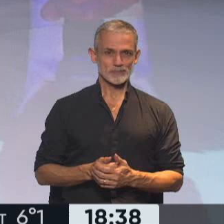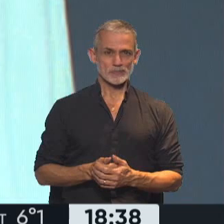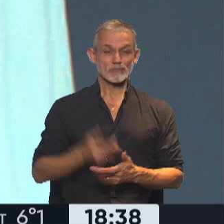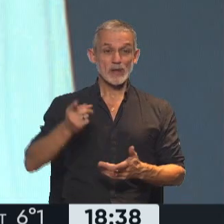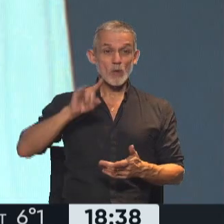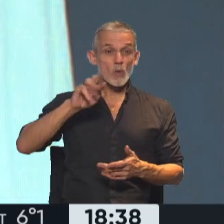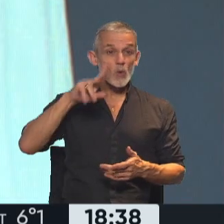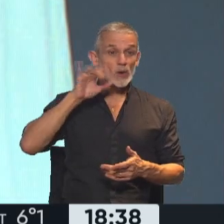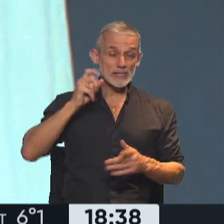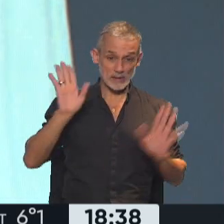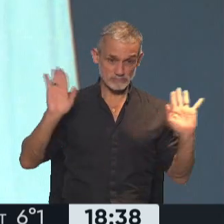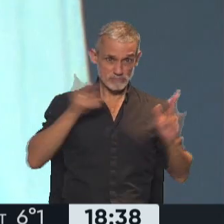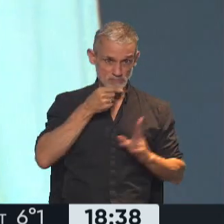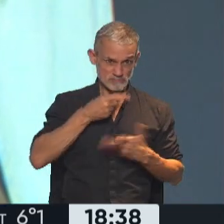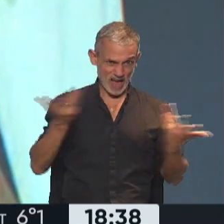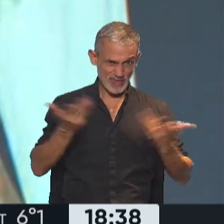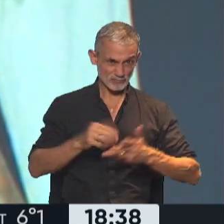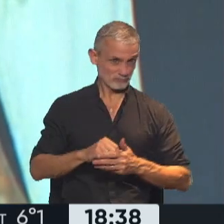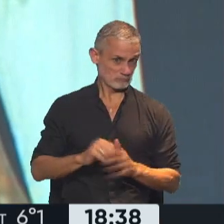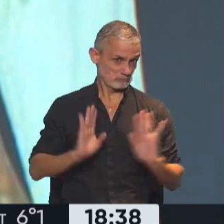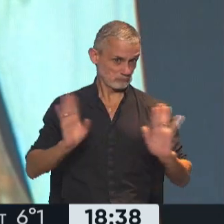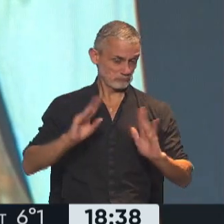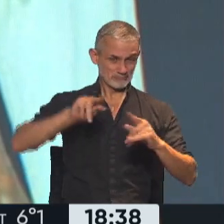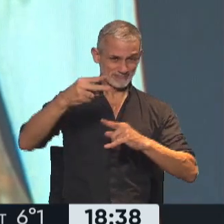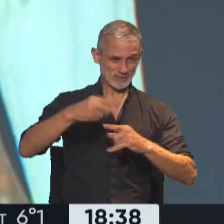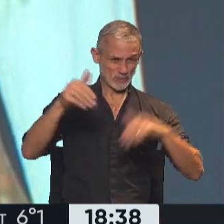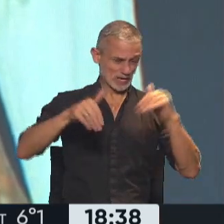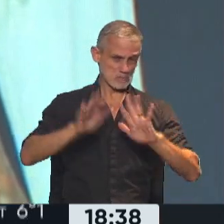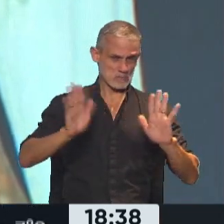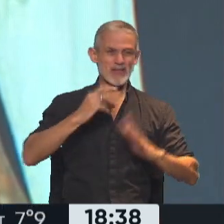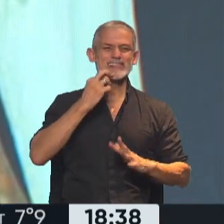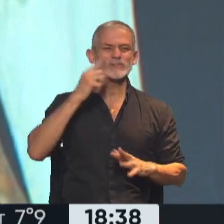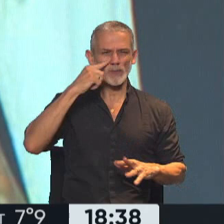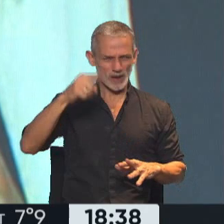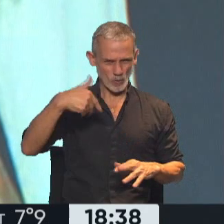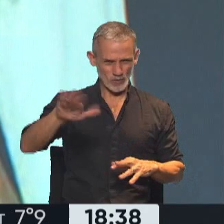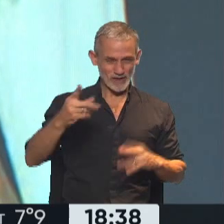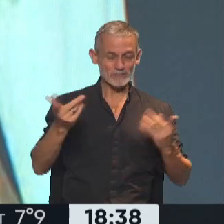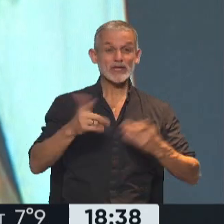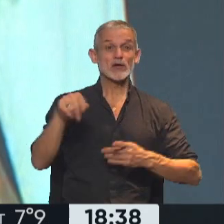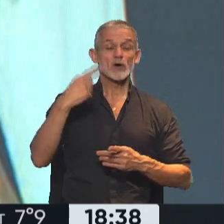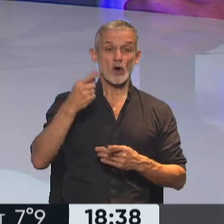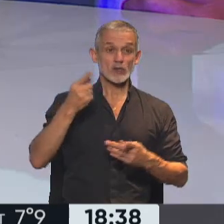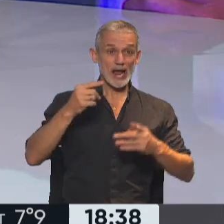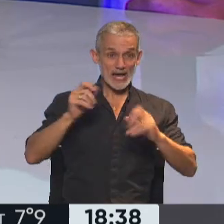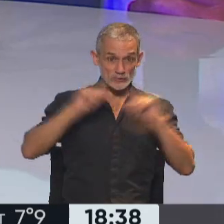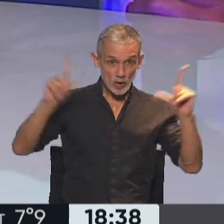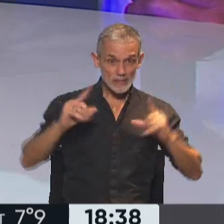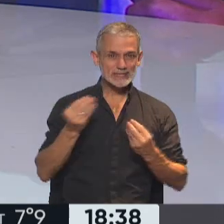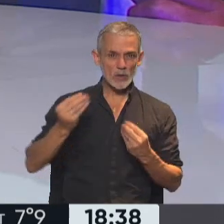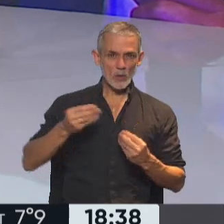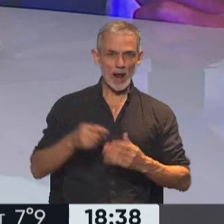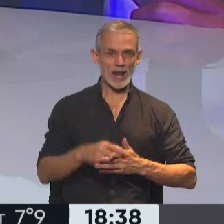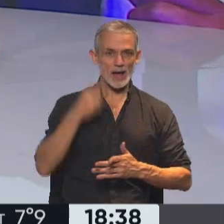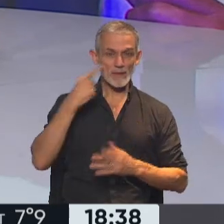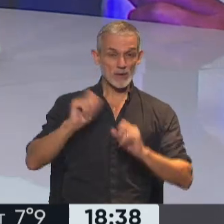el uribismo queda sin candidato para la elección, la segunda vuelta del 19 de junio. Diana, la otra sorpresa tiene que ver, sí, si vemos